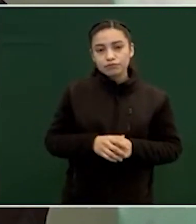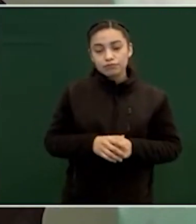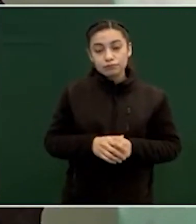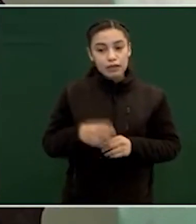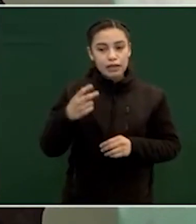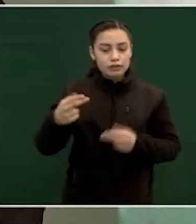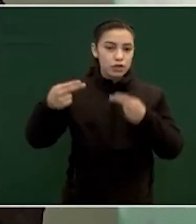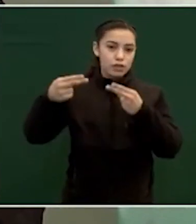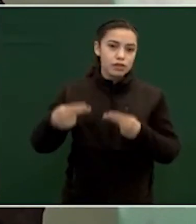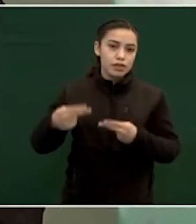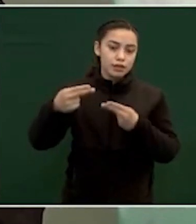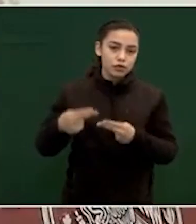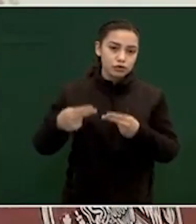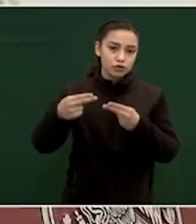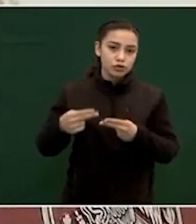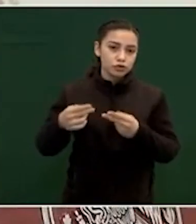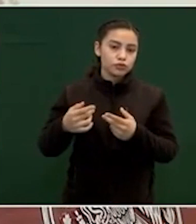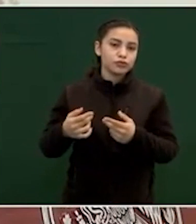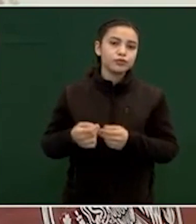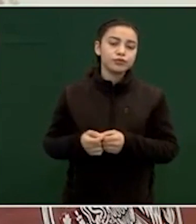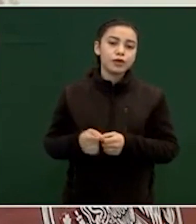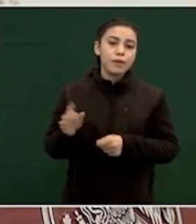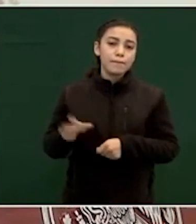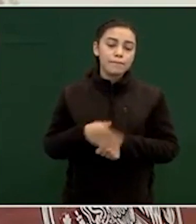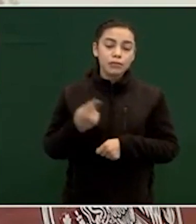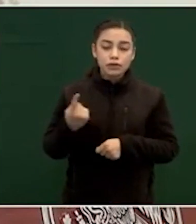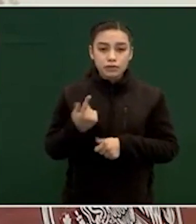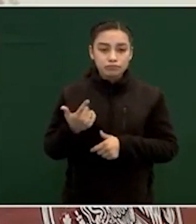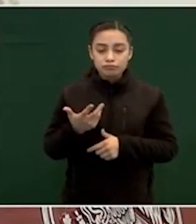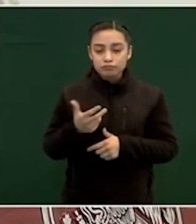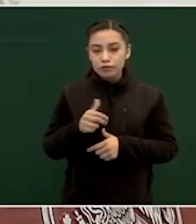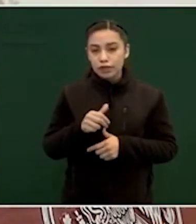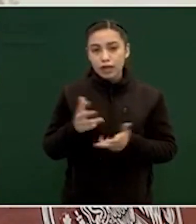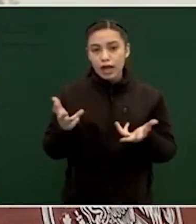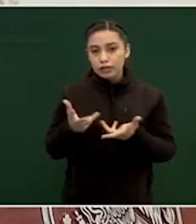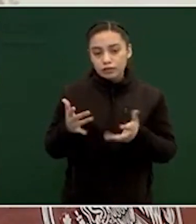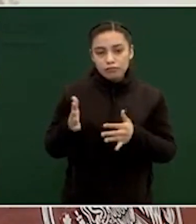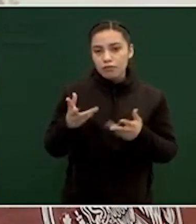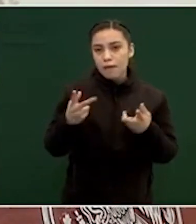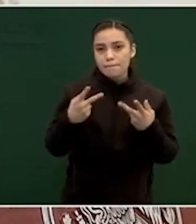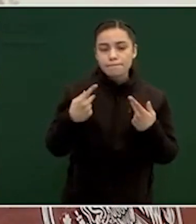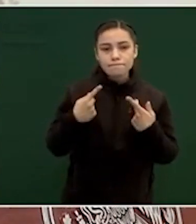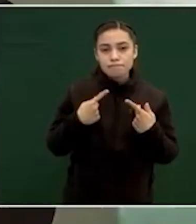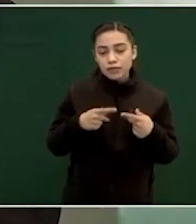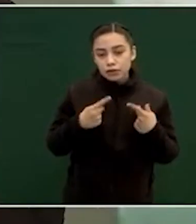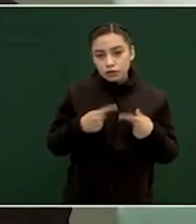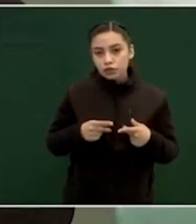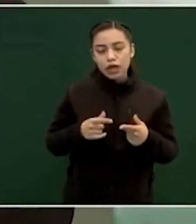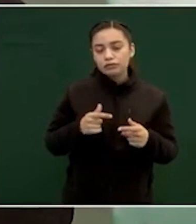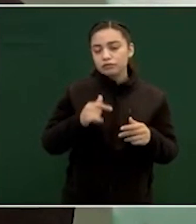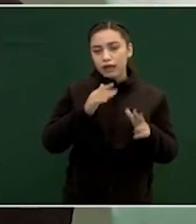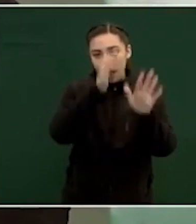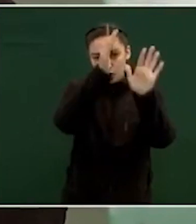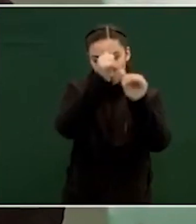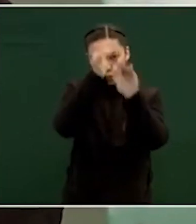hicieron por influyentismo, por acuerdos